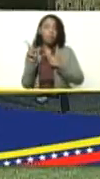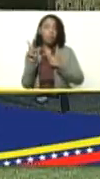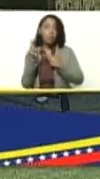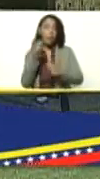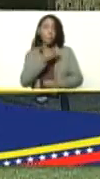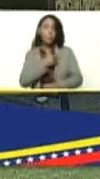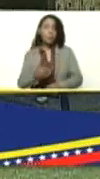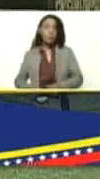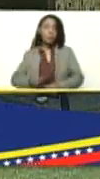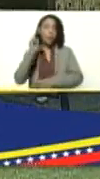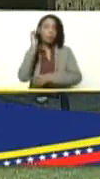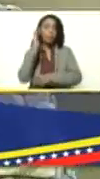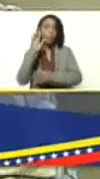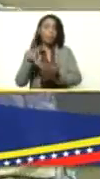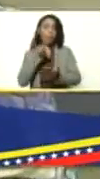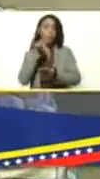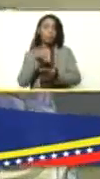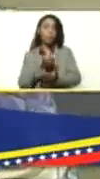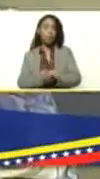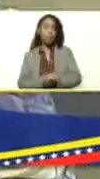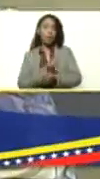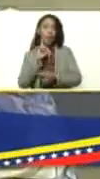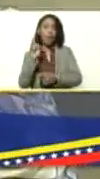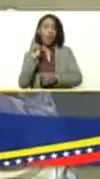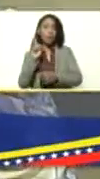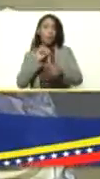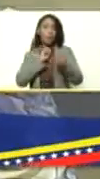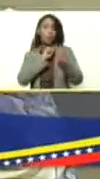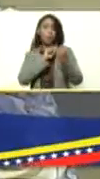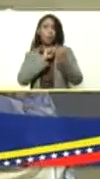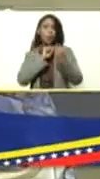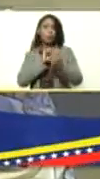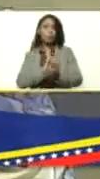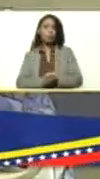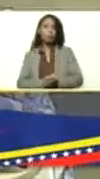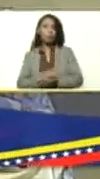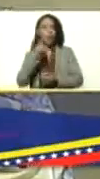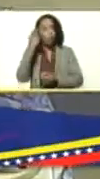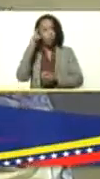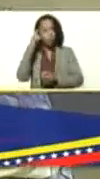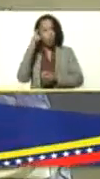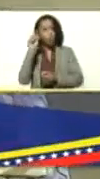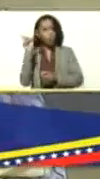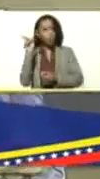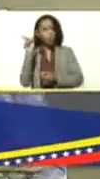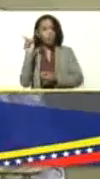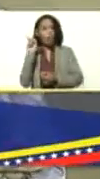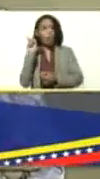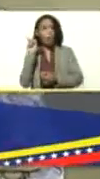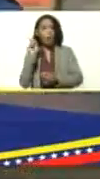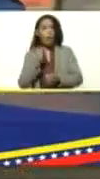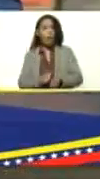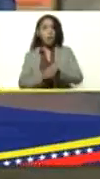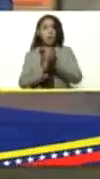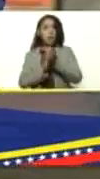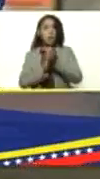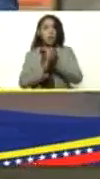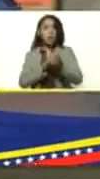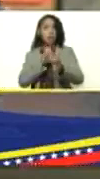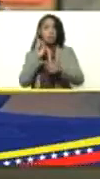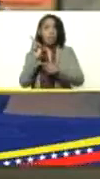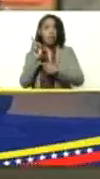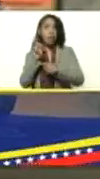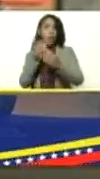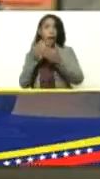presidenta de la Asamblea Nacional cuando se dio aquel debate ¿te acuerdas Ricardo? Ricardo era líder de